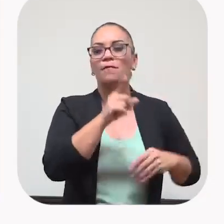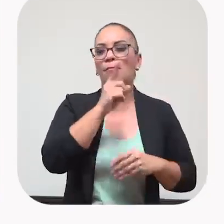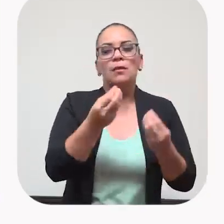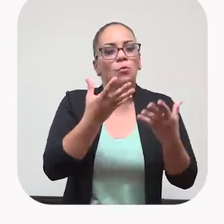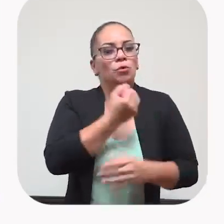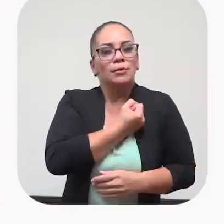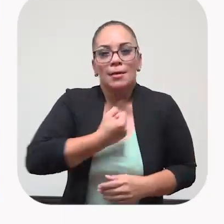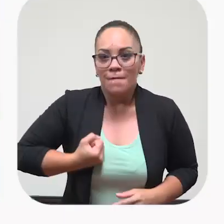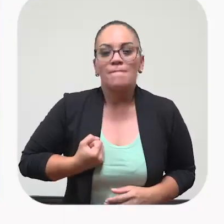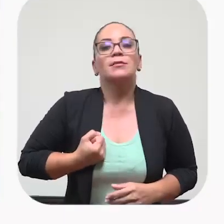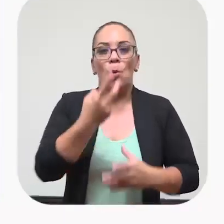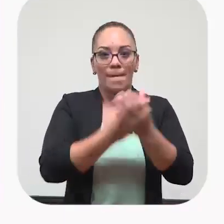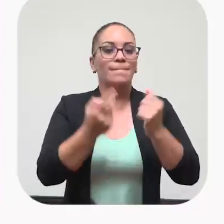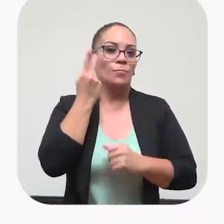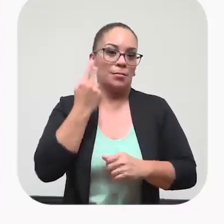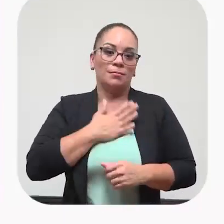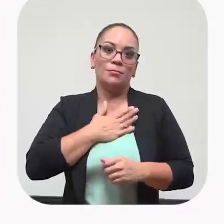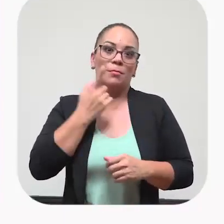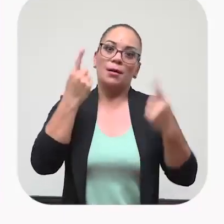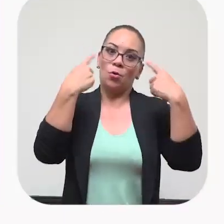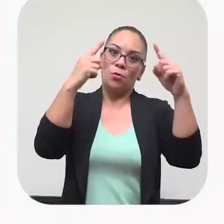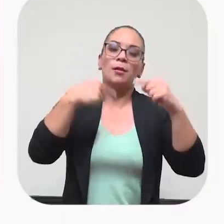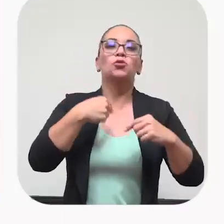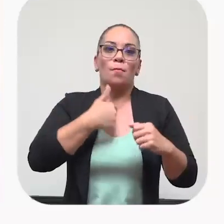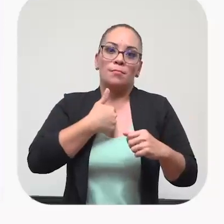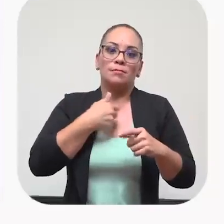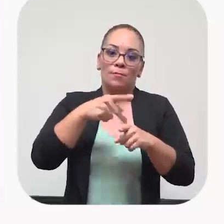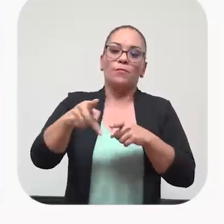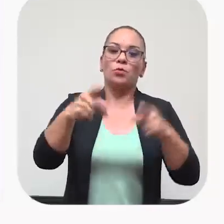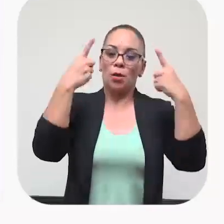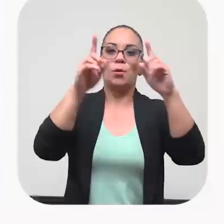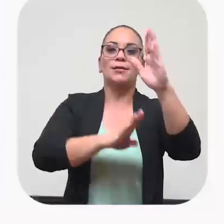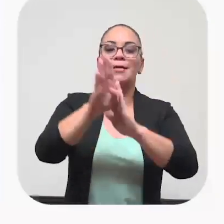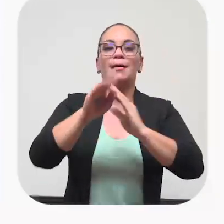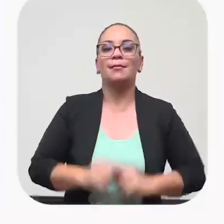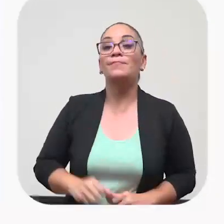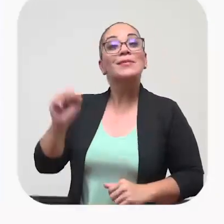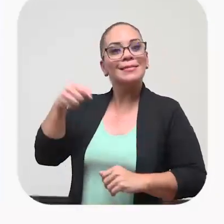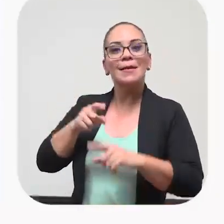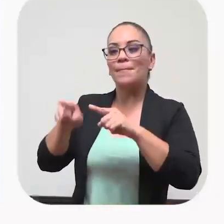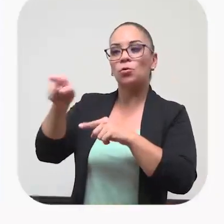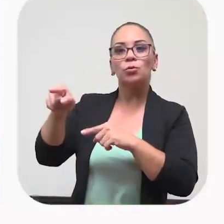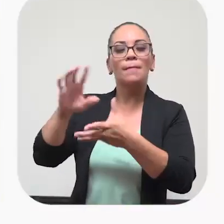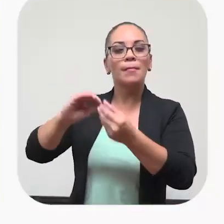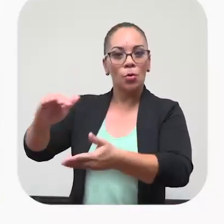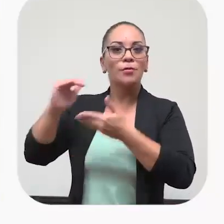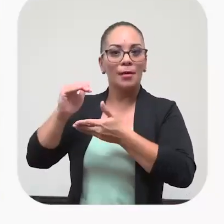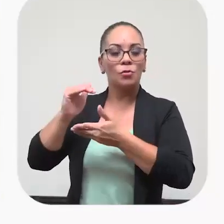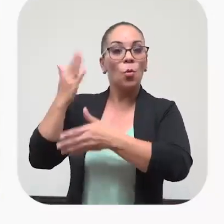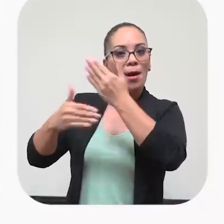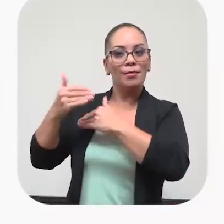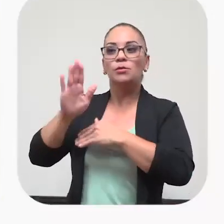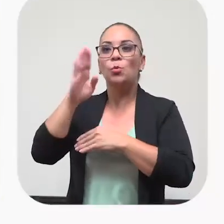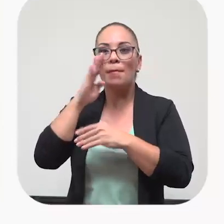fueron muchos los sacrificios que los dos hicieron para que yo lograra, ¿verdad? Tener una profesión y salir adelante. Sí, pero usted me estaba contando